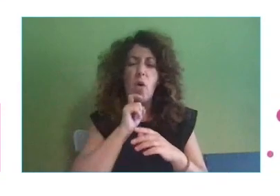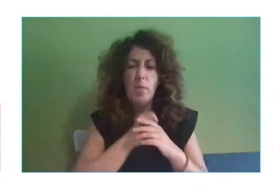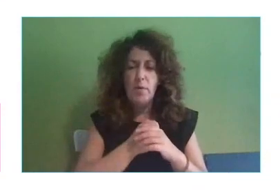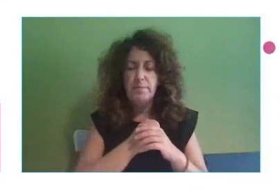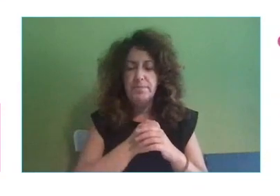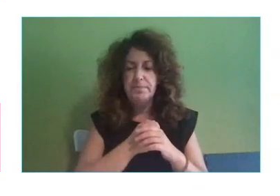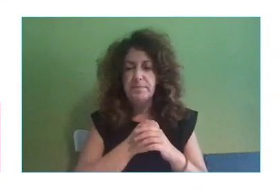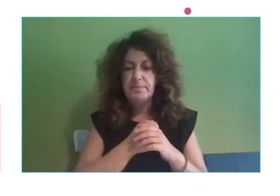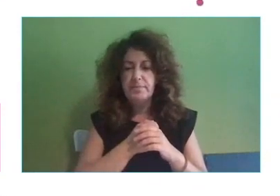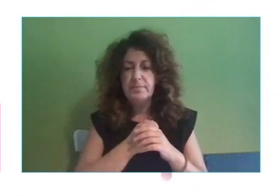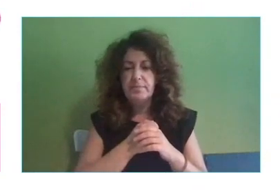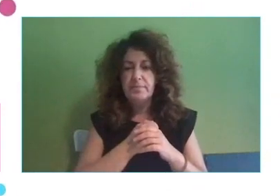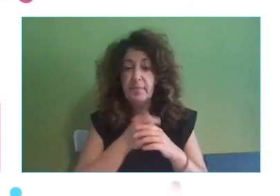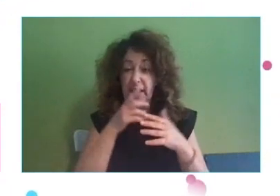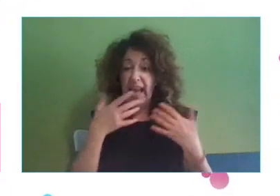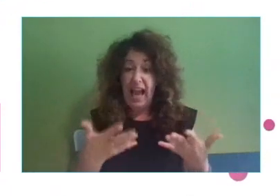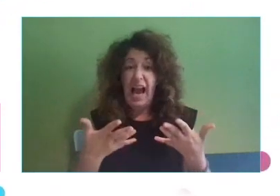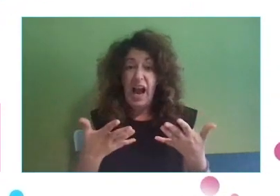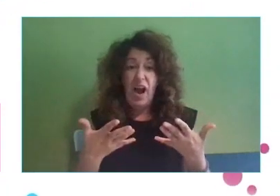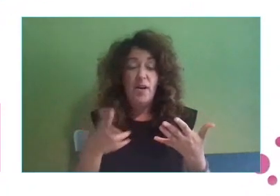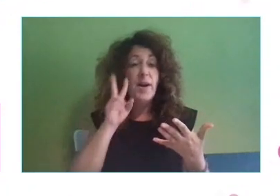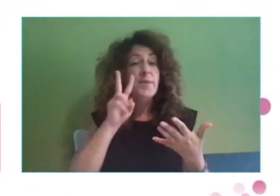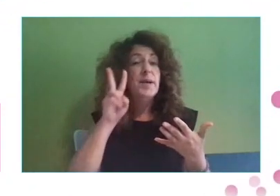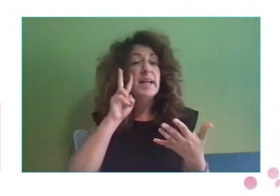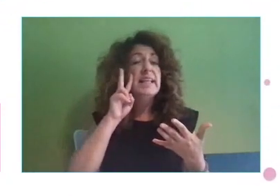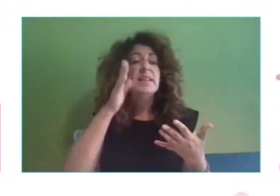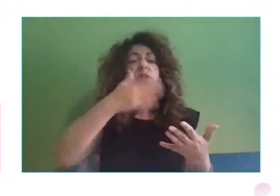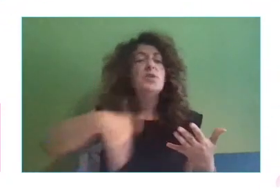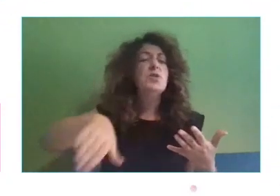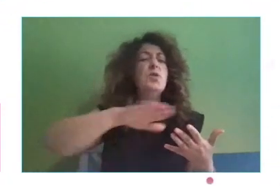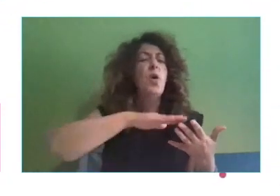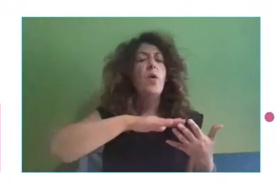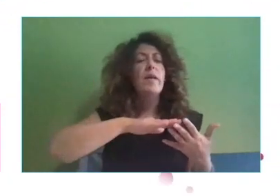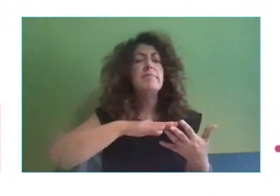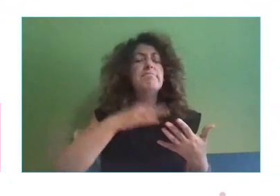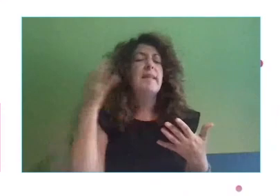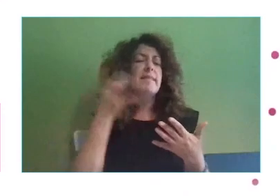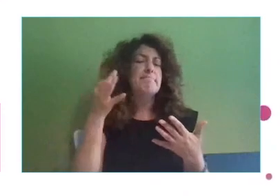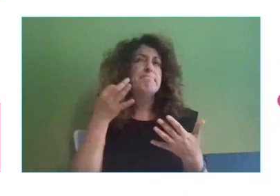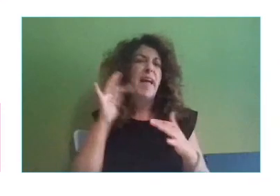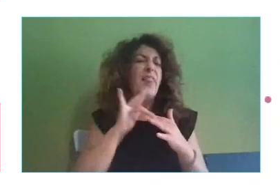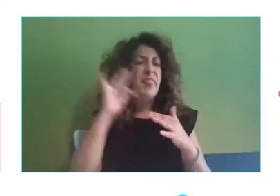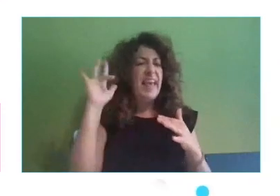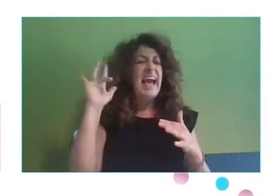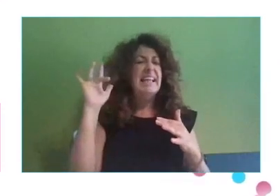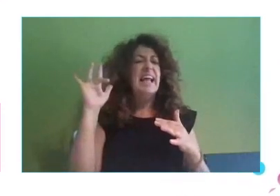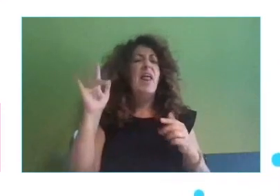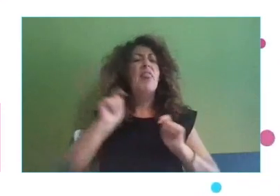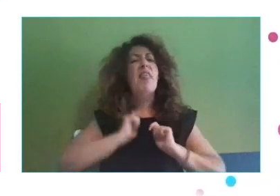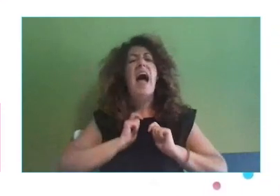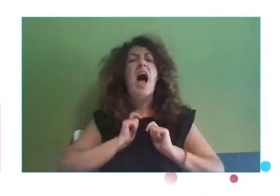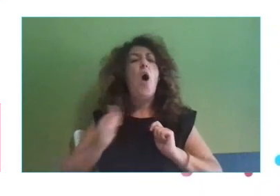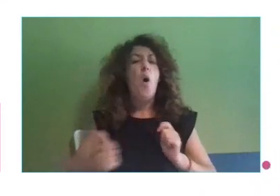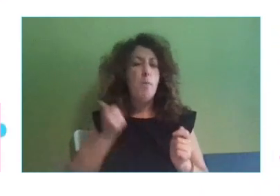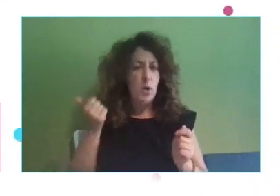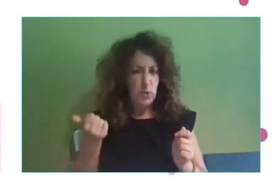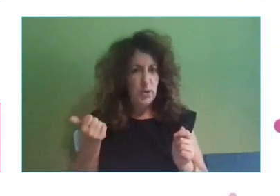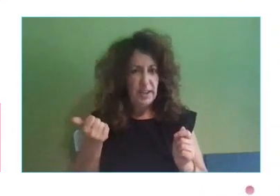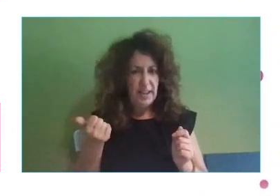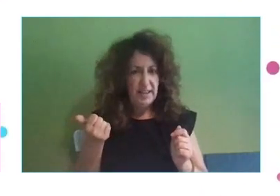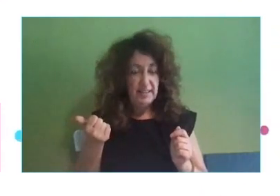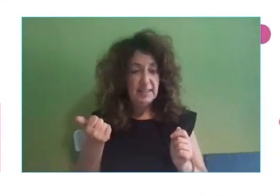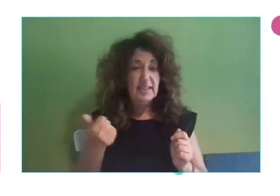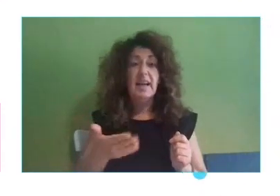mismo todas las PYMES van siendo conscientes de que la digitalización es una oportunidad. Es una oportunidad que antes podía